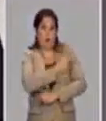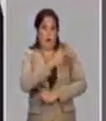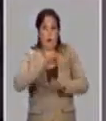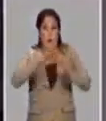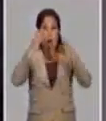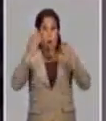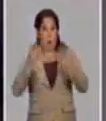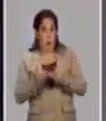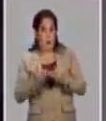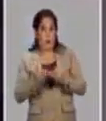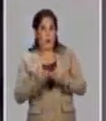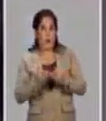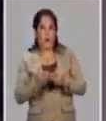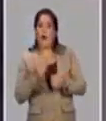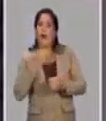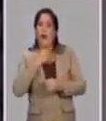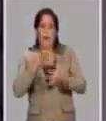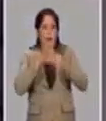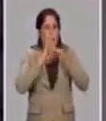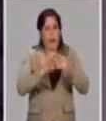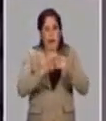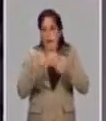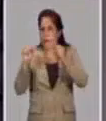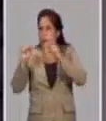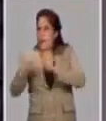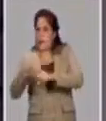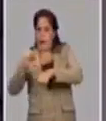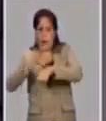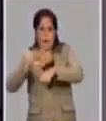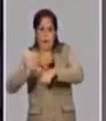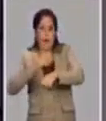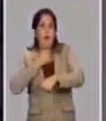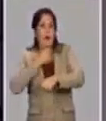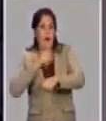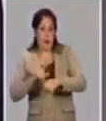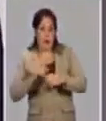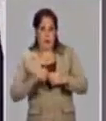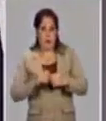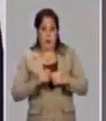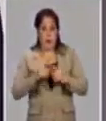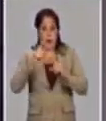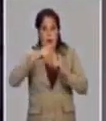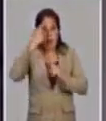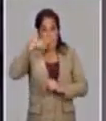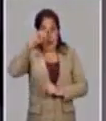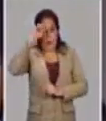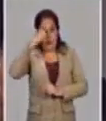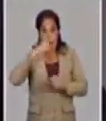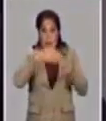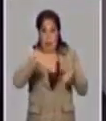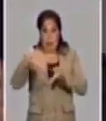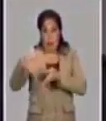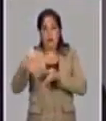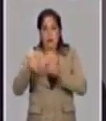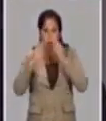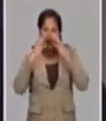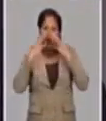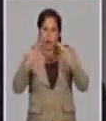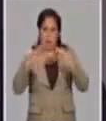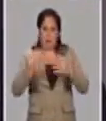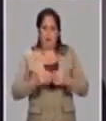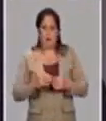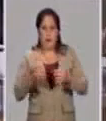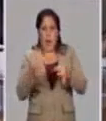reducir hasta un 50% los casos graves, críticos, la enfermedad y, por tanto, la tasa de letalidad tendría un